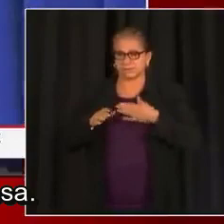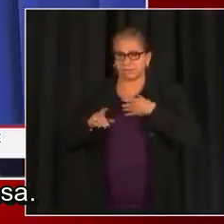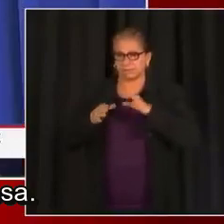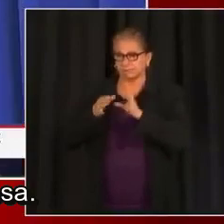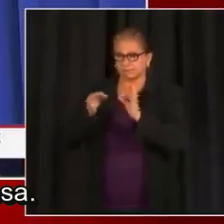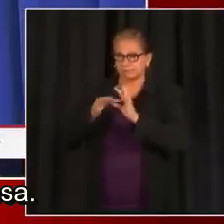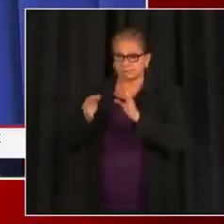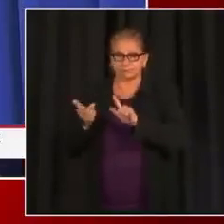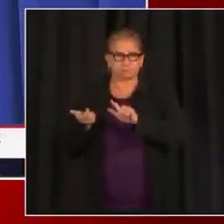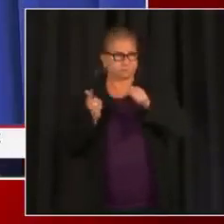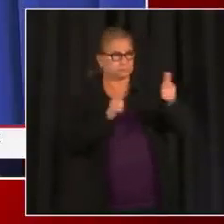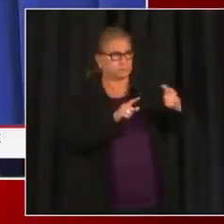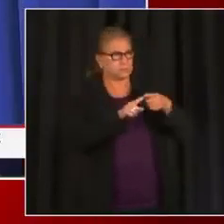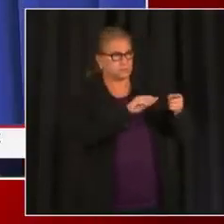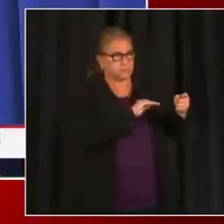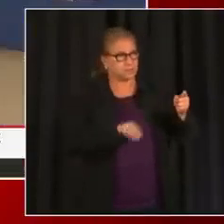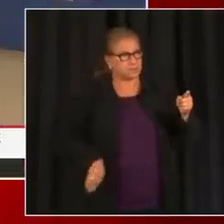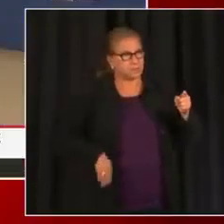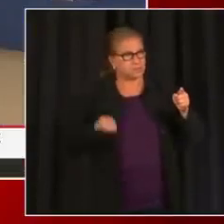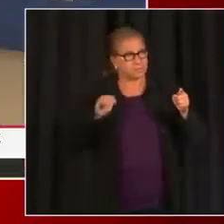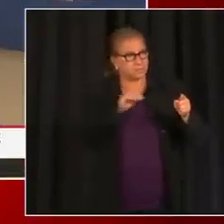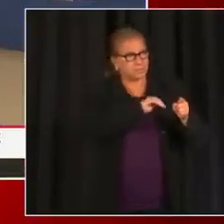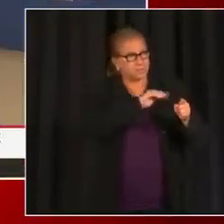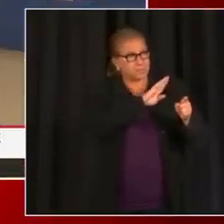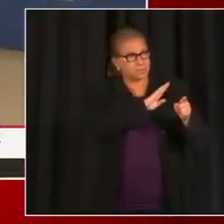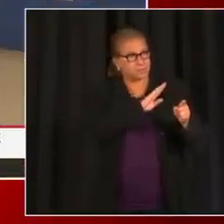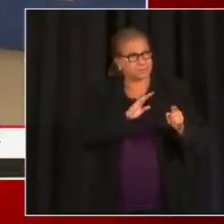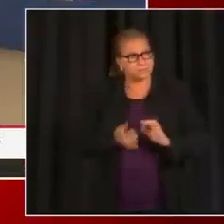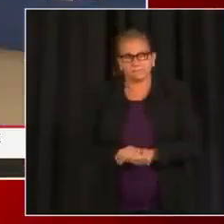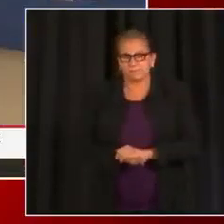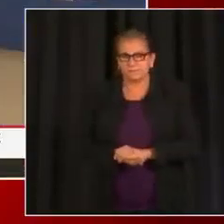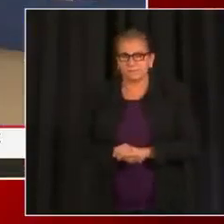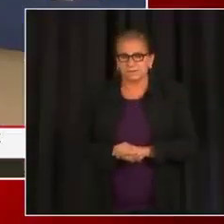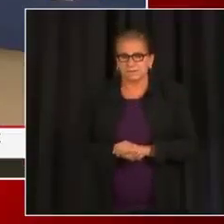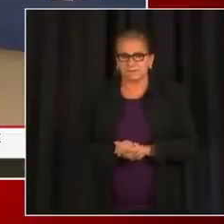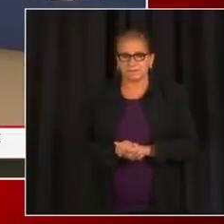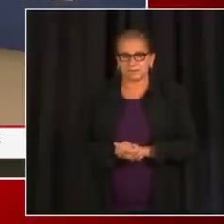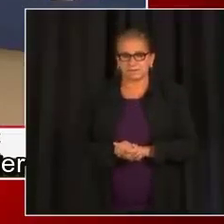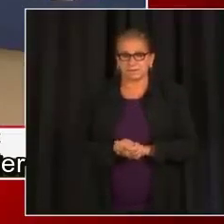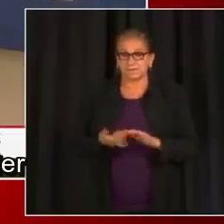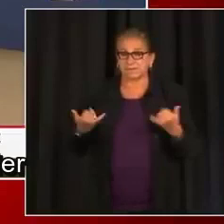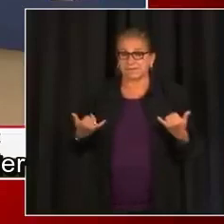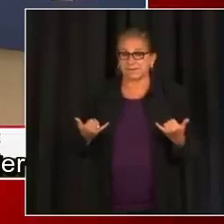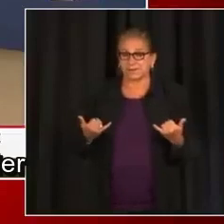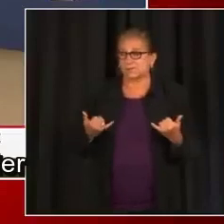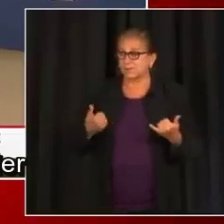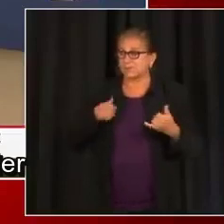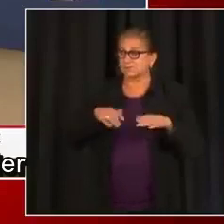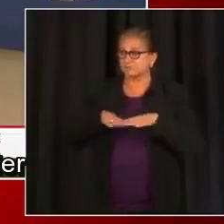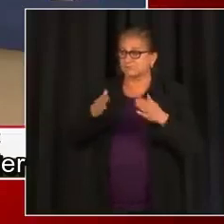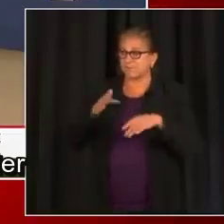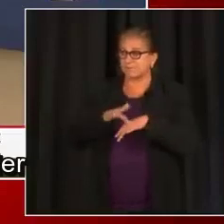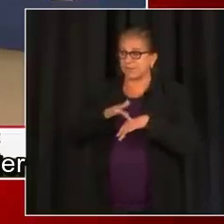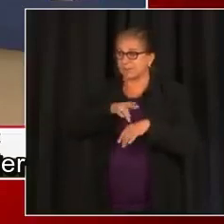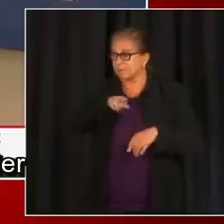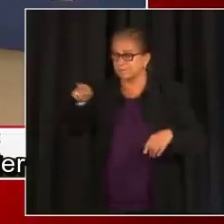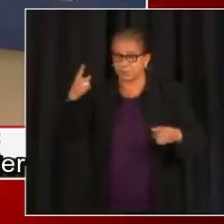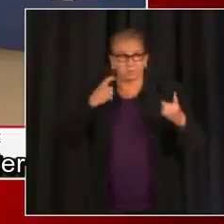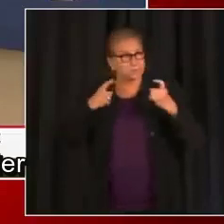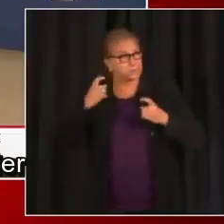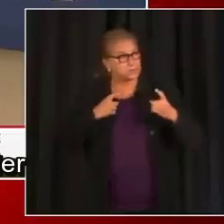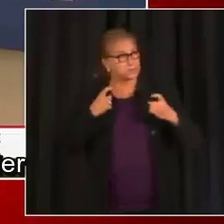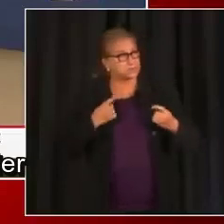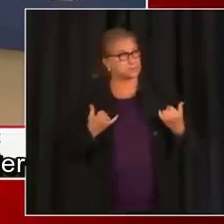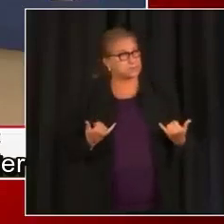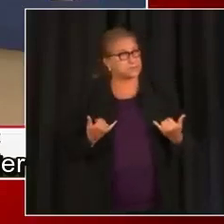doy la palabra a alcaldesa. Gracias, doctora Nesbitt, por esa actualización. Y por supuesto, estaremos aquí para